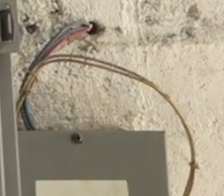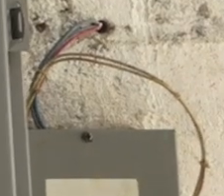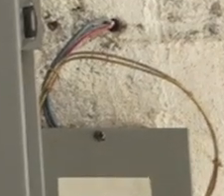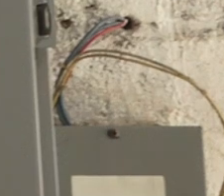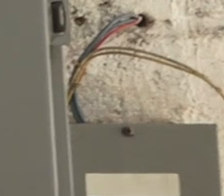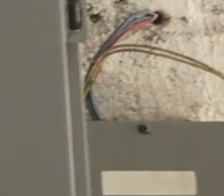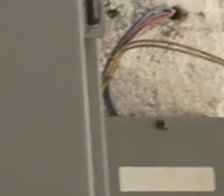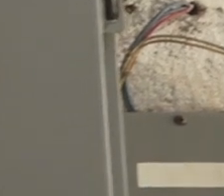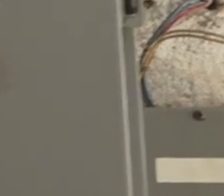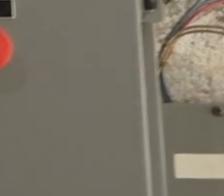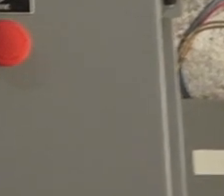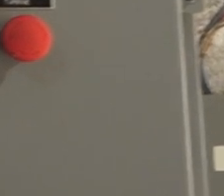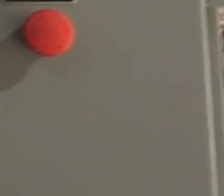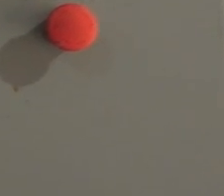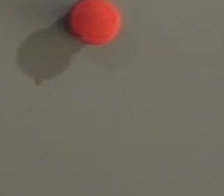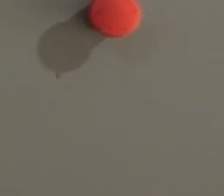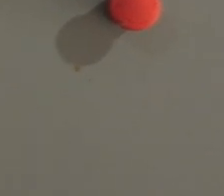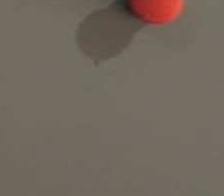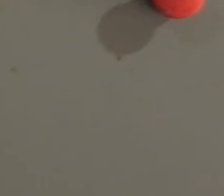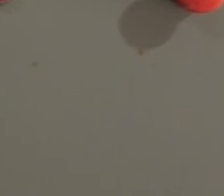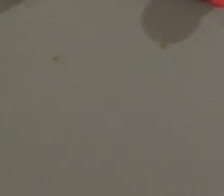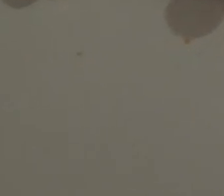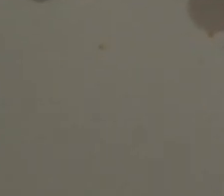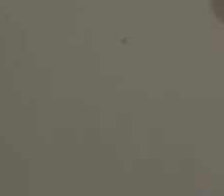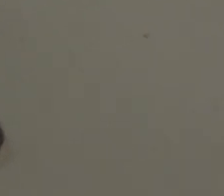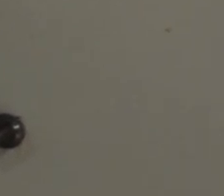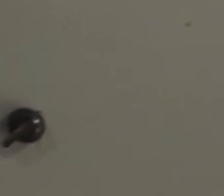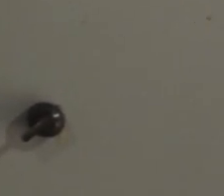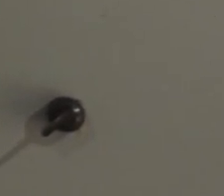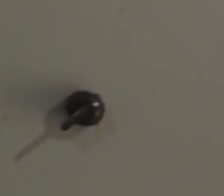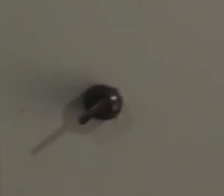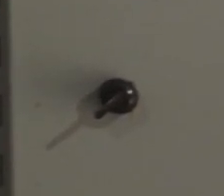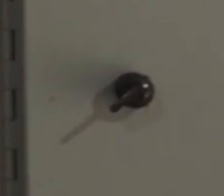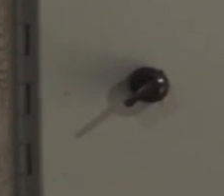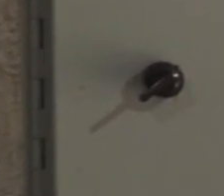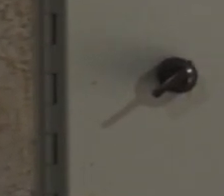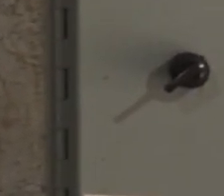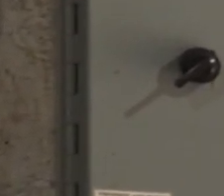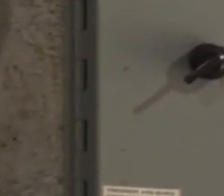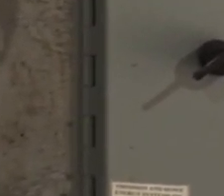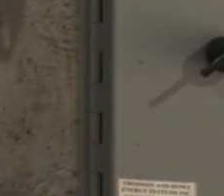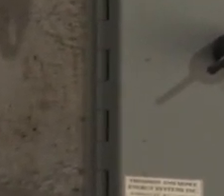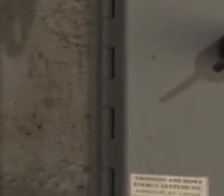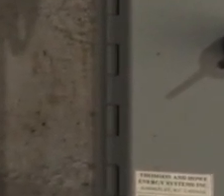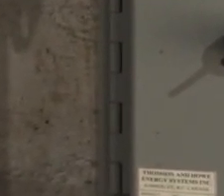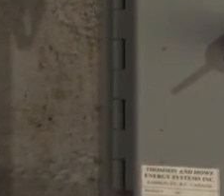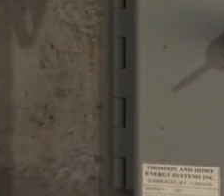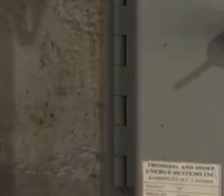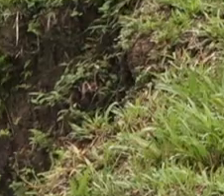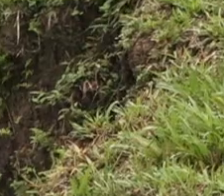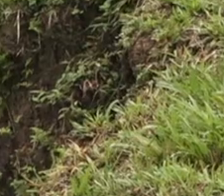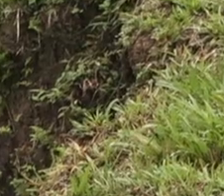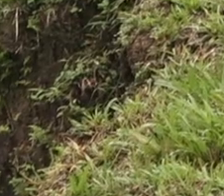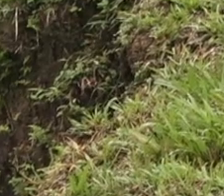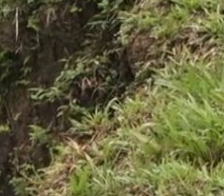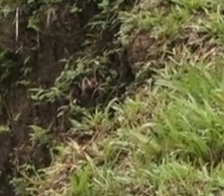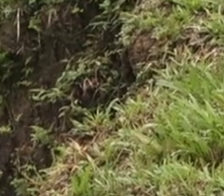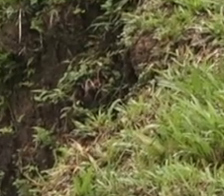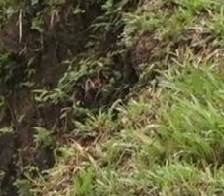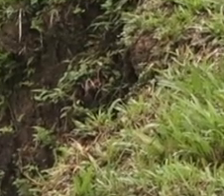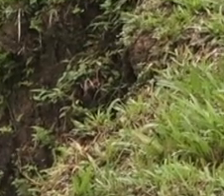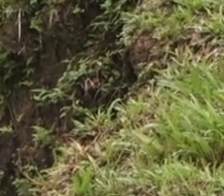a 90 comunidades en toda esta zona, 47 mil personas. En este gobierno